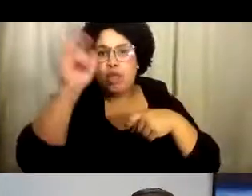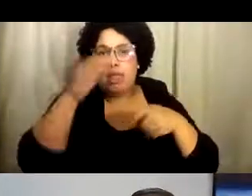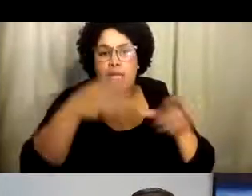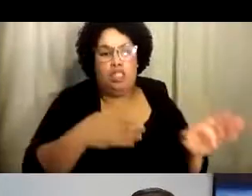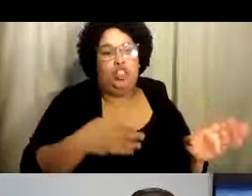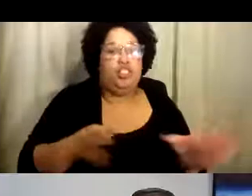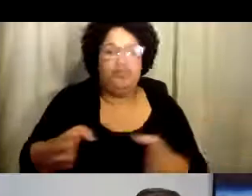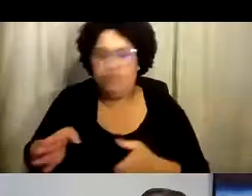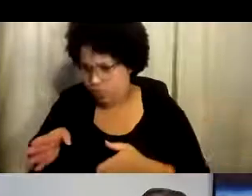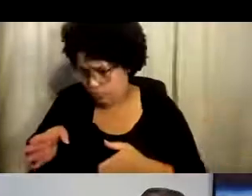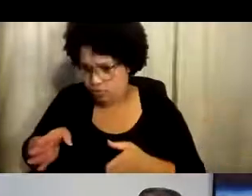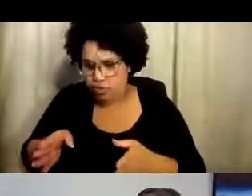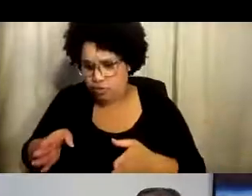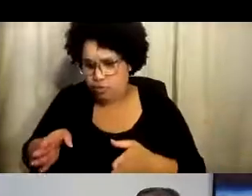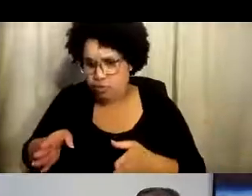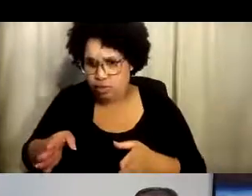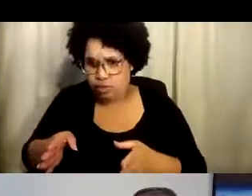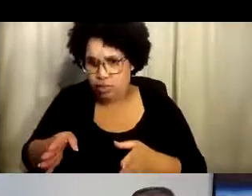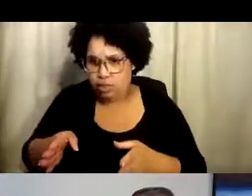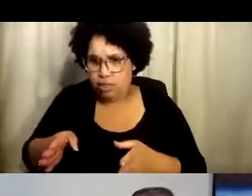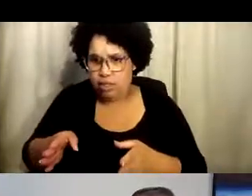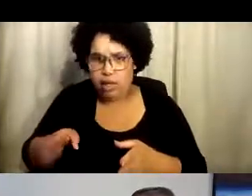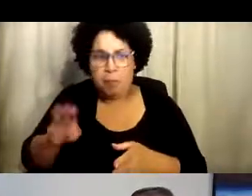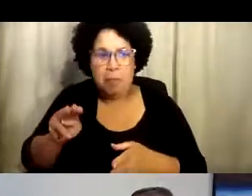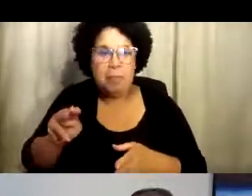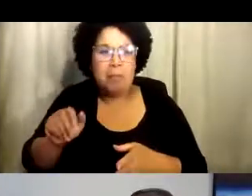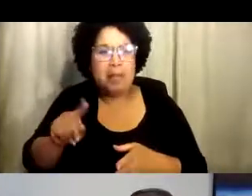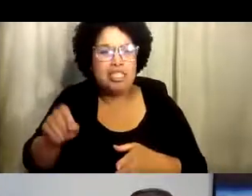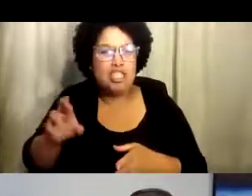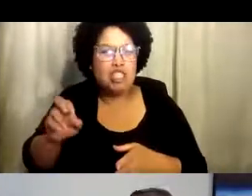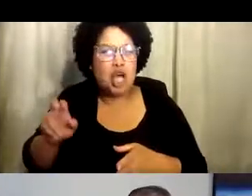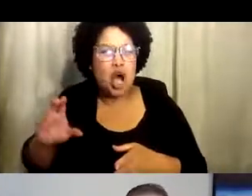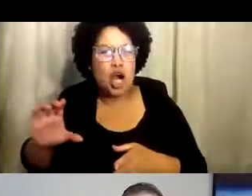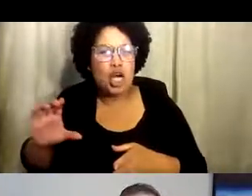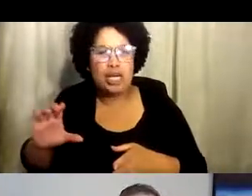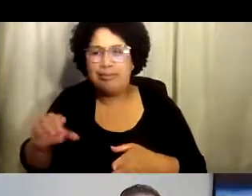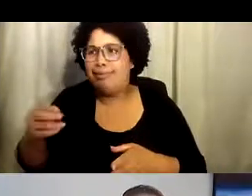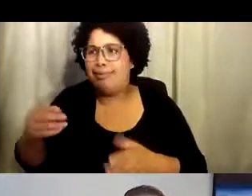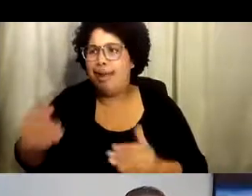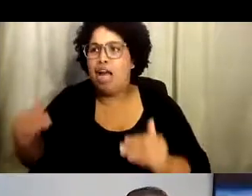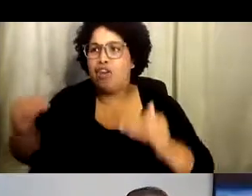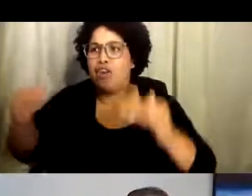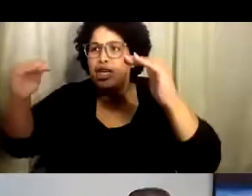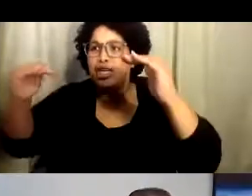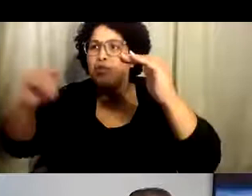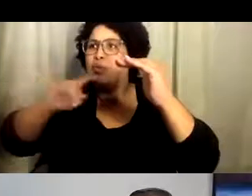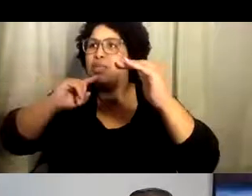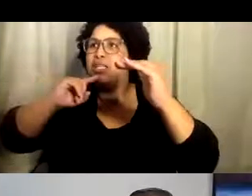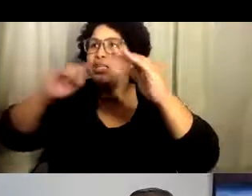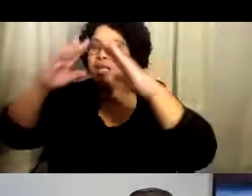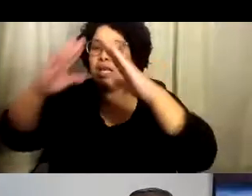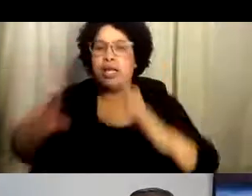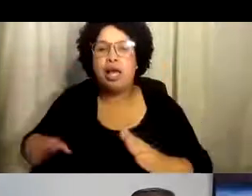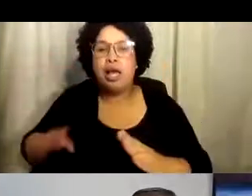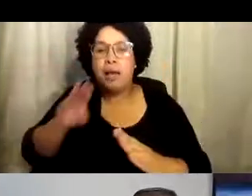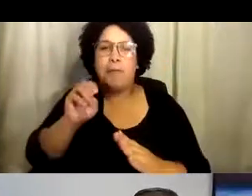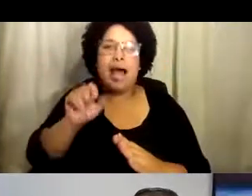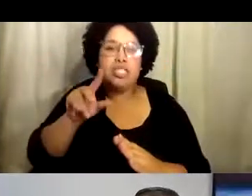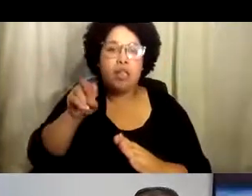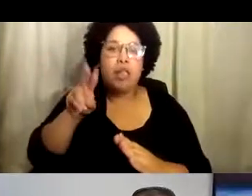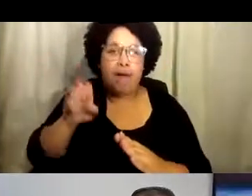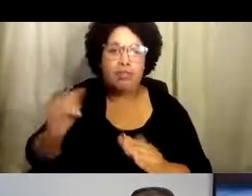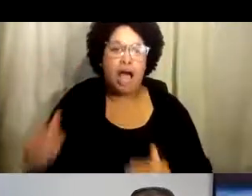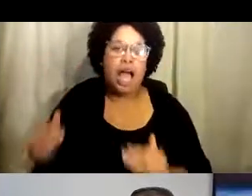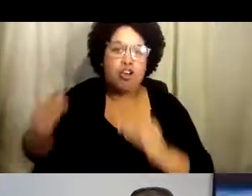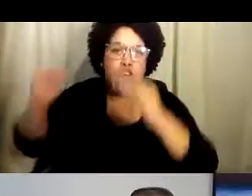Hicimos como que un cambio, un ajuste, hicimos un ajuste, ¿verdad? De lo